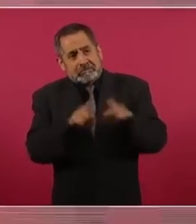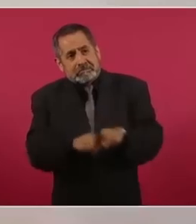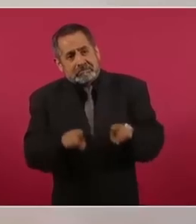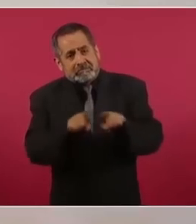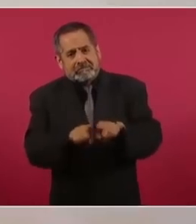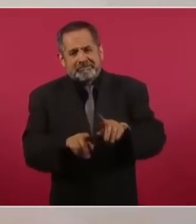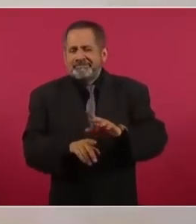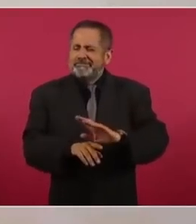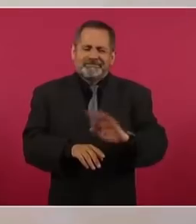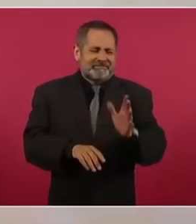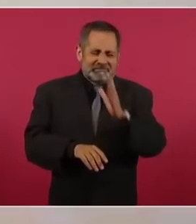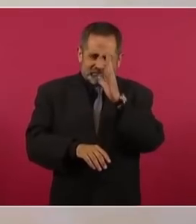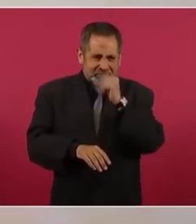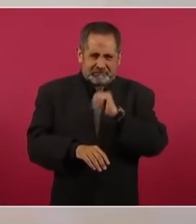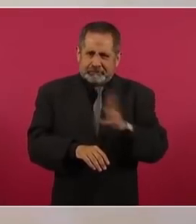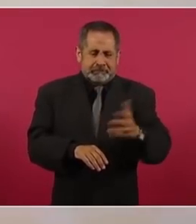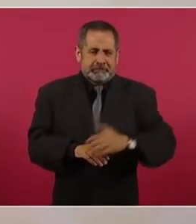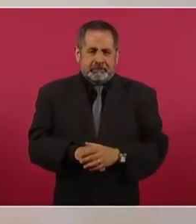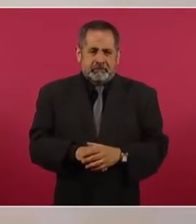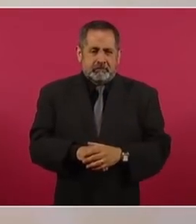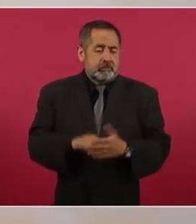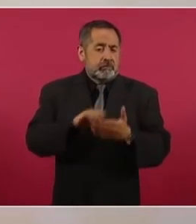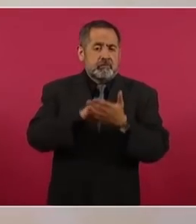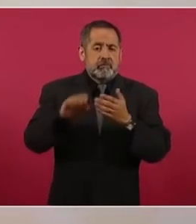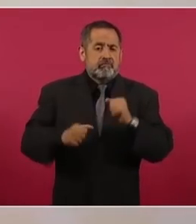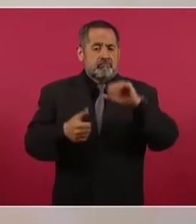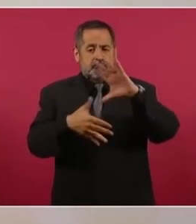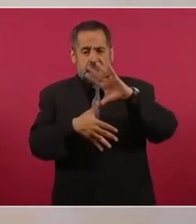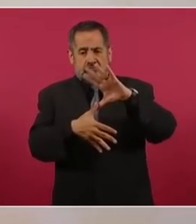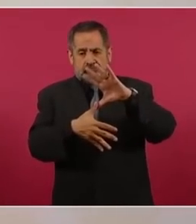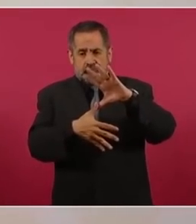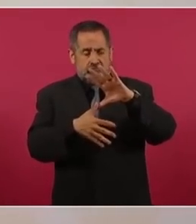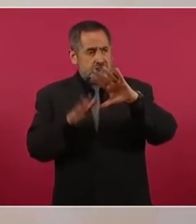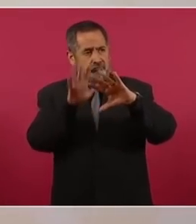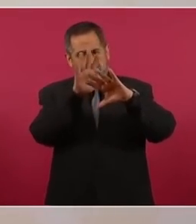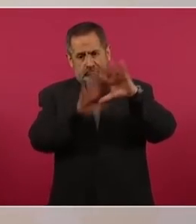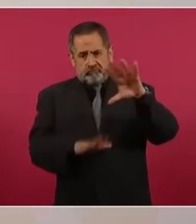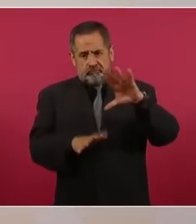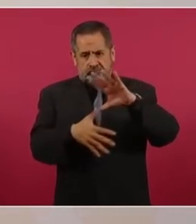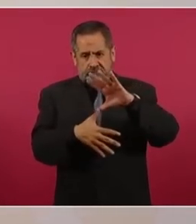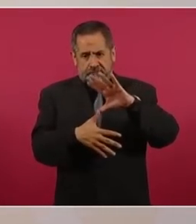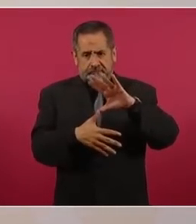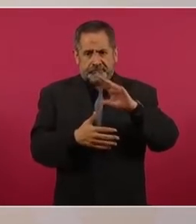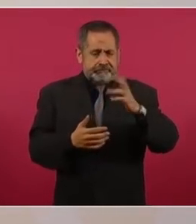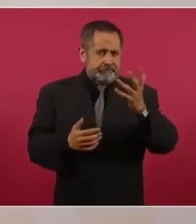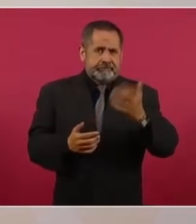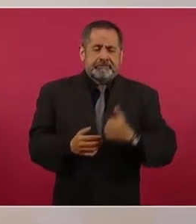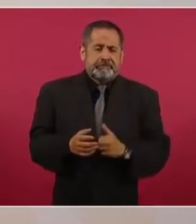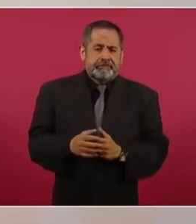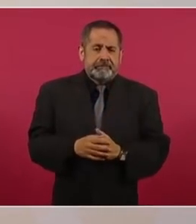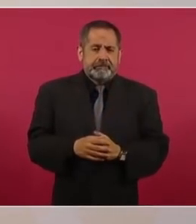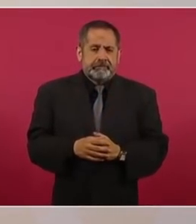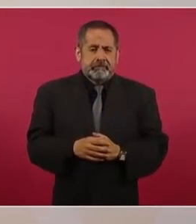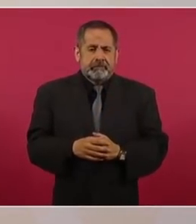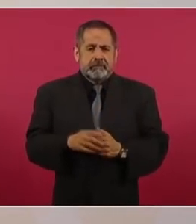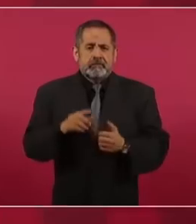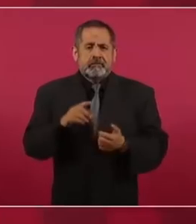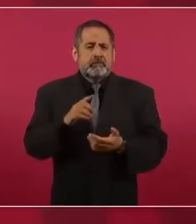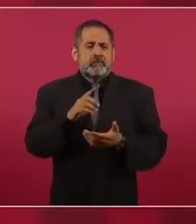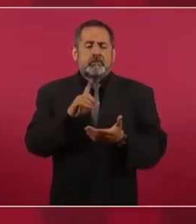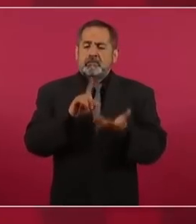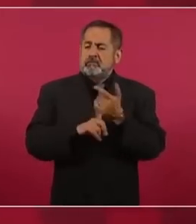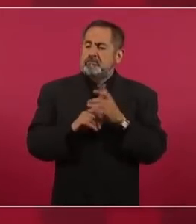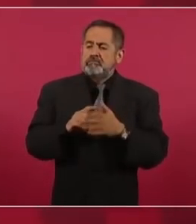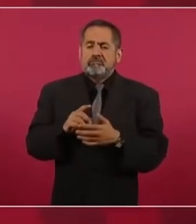en el caso de América, con la doctrina Monroe,